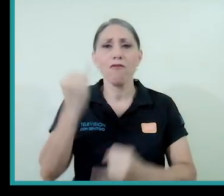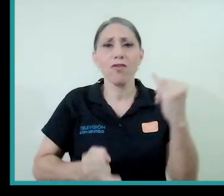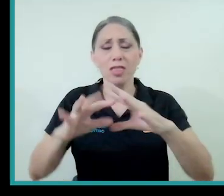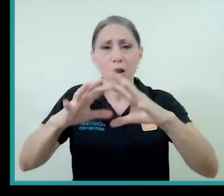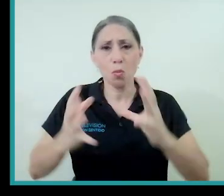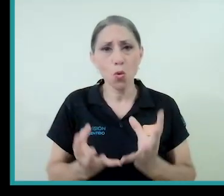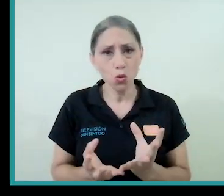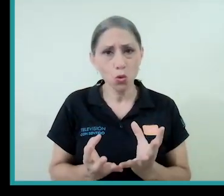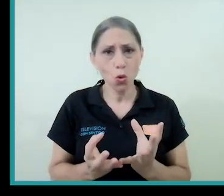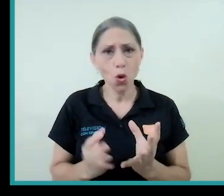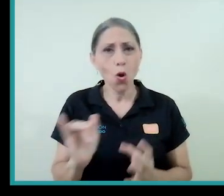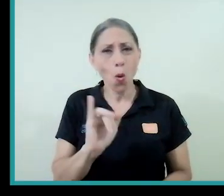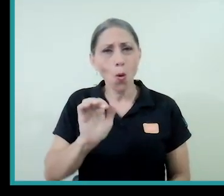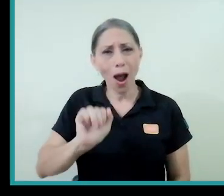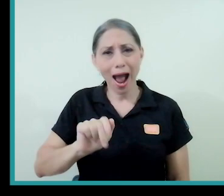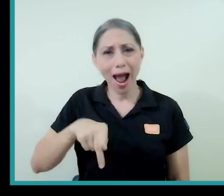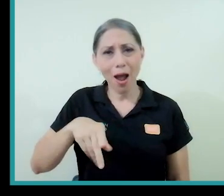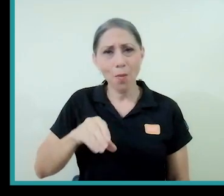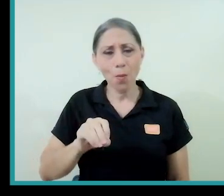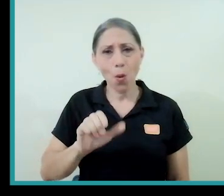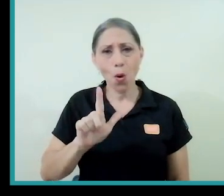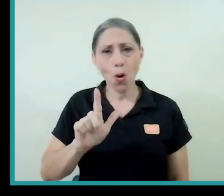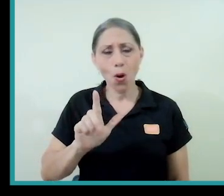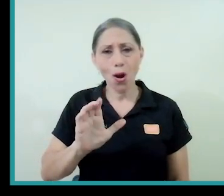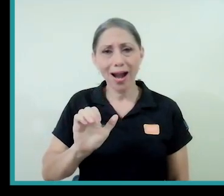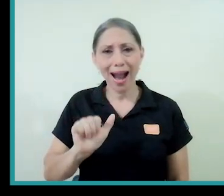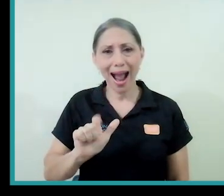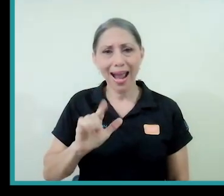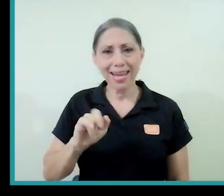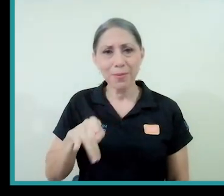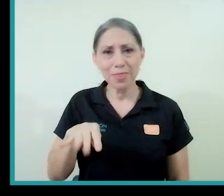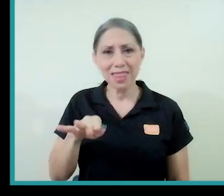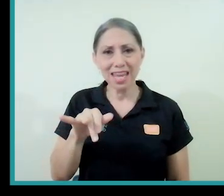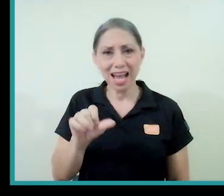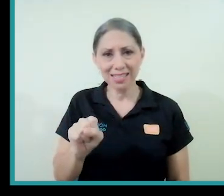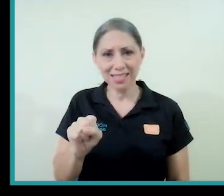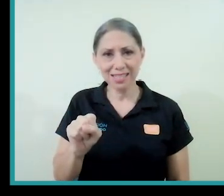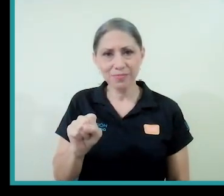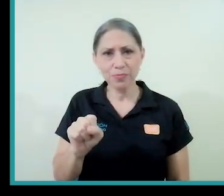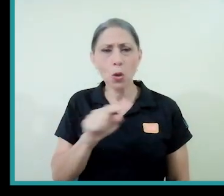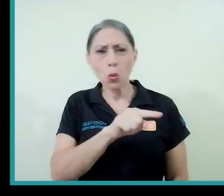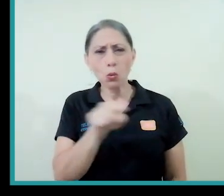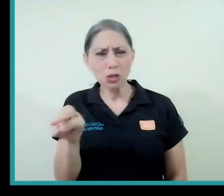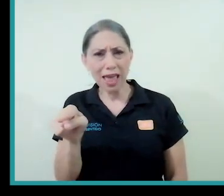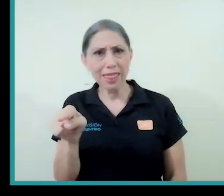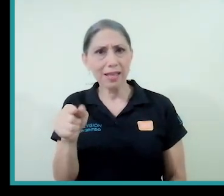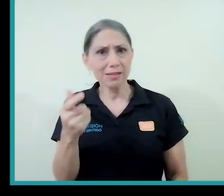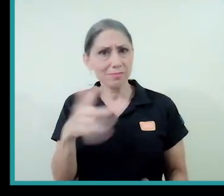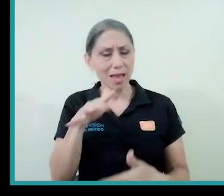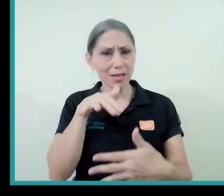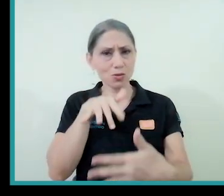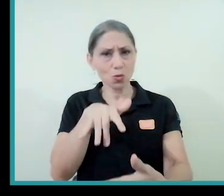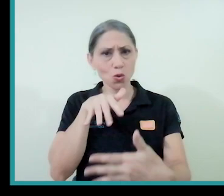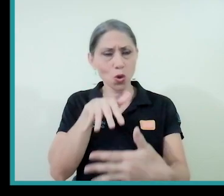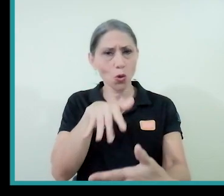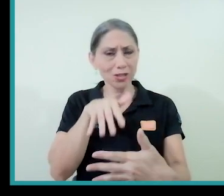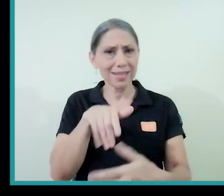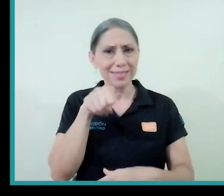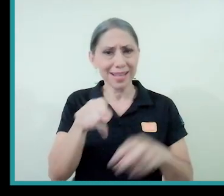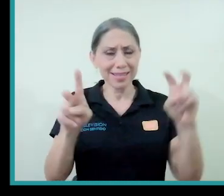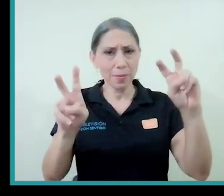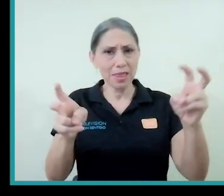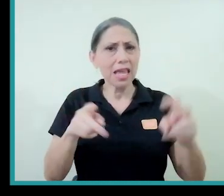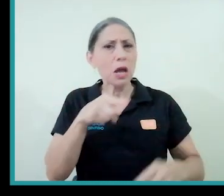como señales apocalípticas. ¿Cuál es su visión, la visión de ustedes, siendo ustedes estudiosas de esta